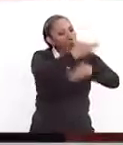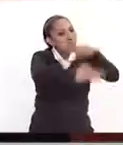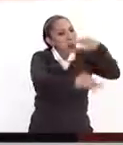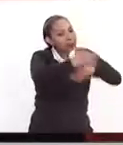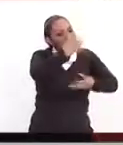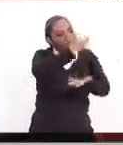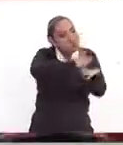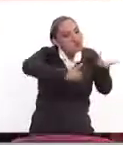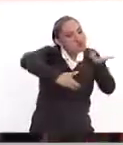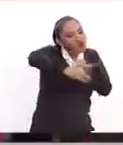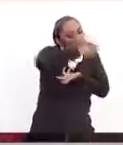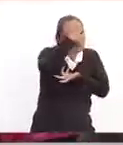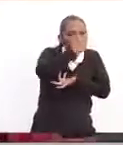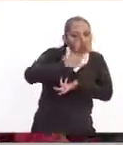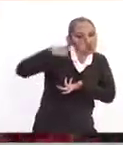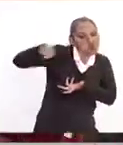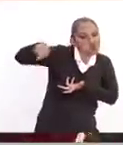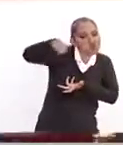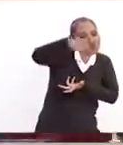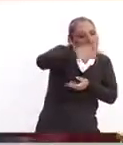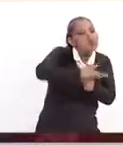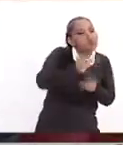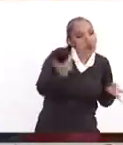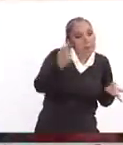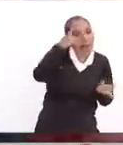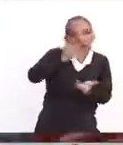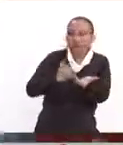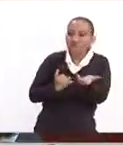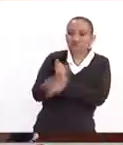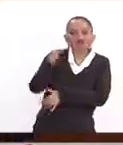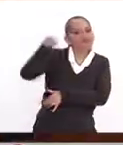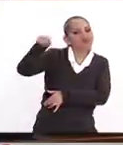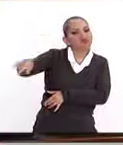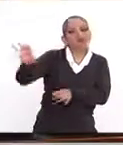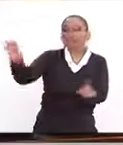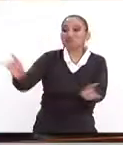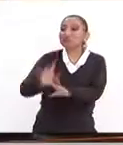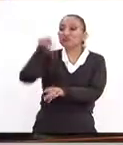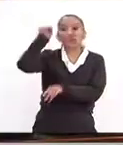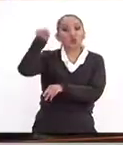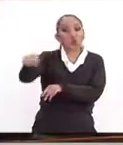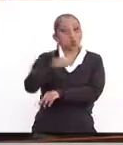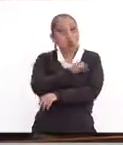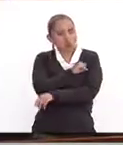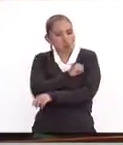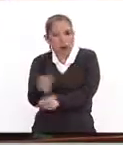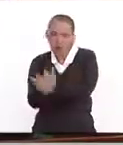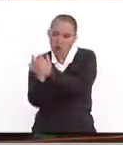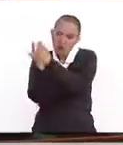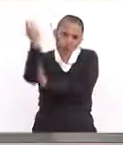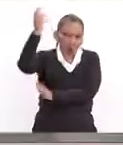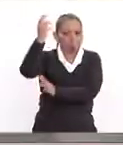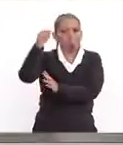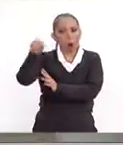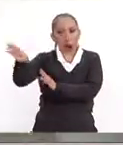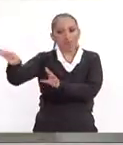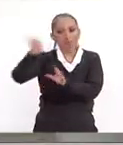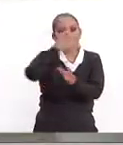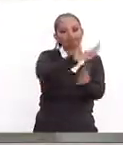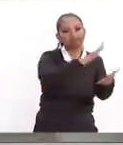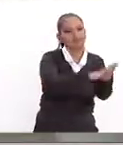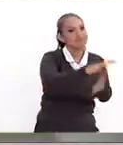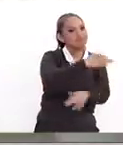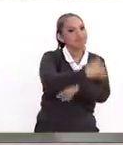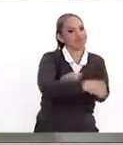jueces valorar en cada caso para decidir si amerita que el adolescente esté privado de la